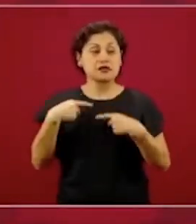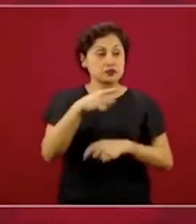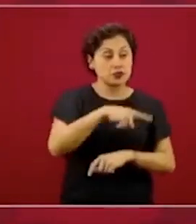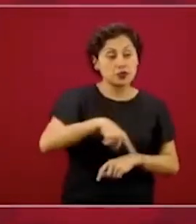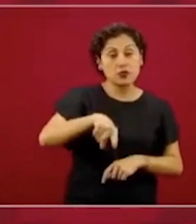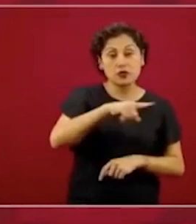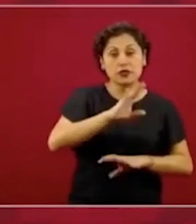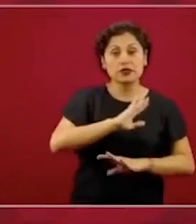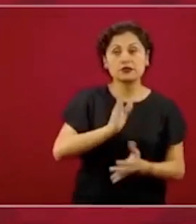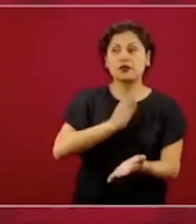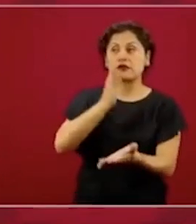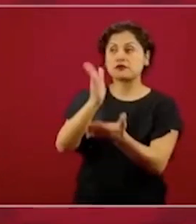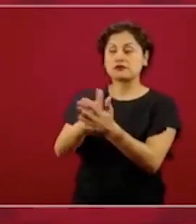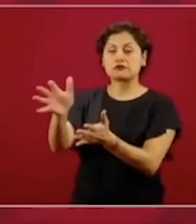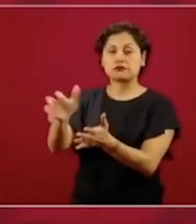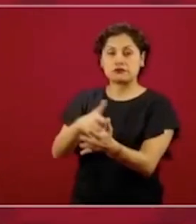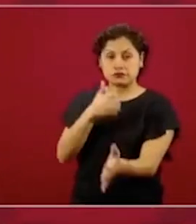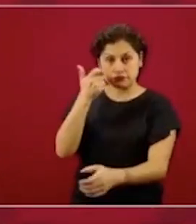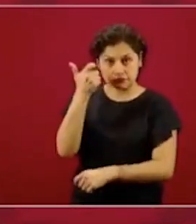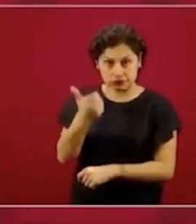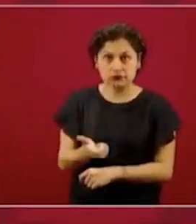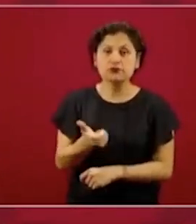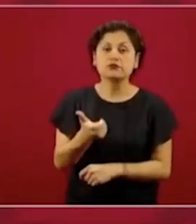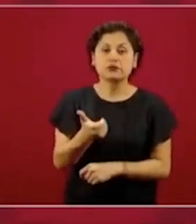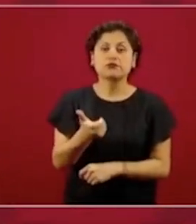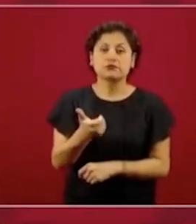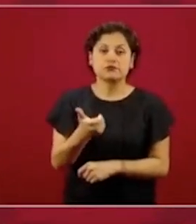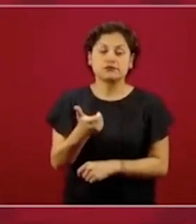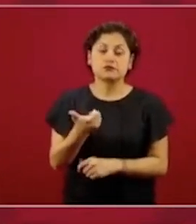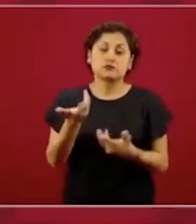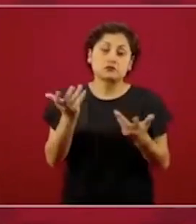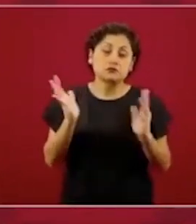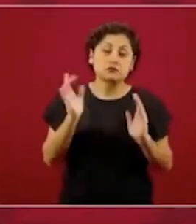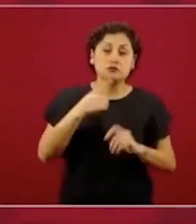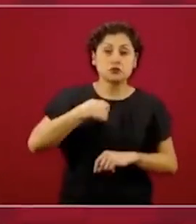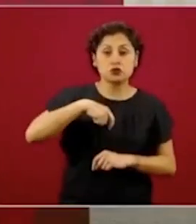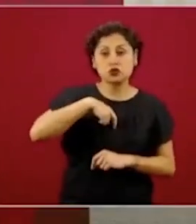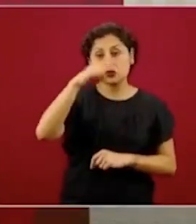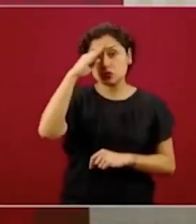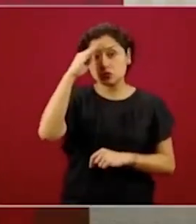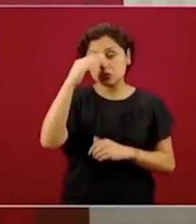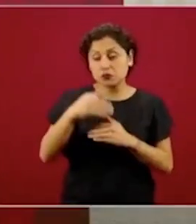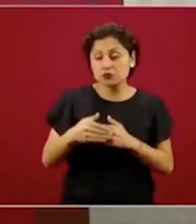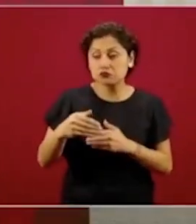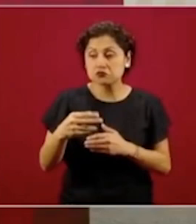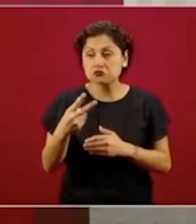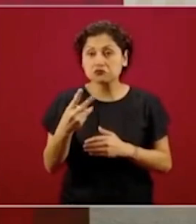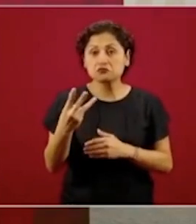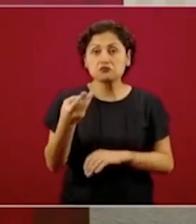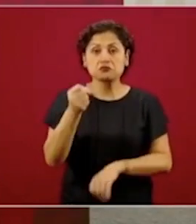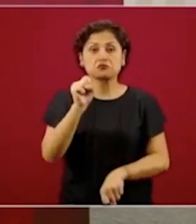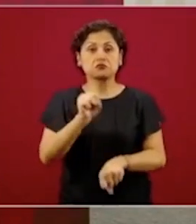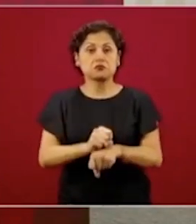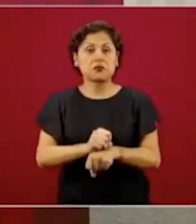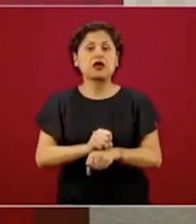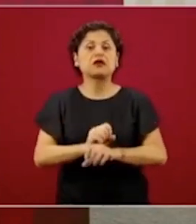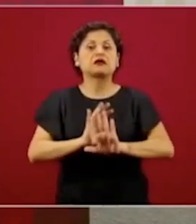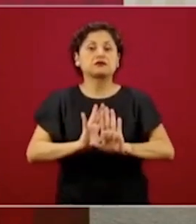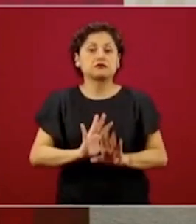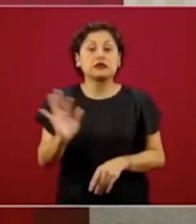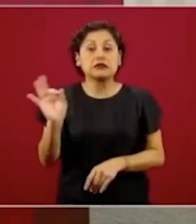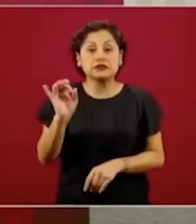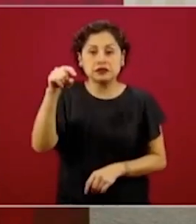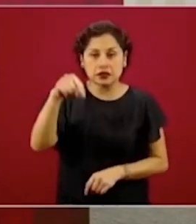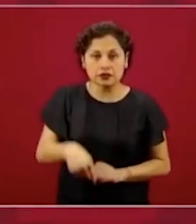que en las próximas entre dos y tres semanas tengamos aquí, podamos anunciar que